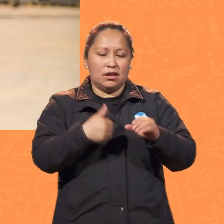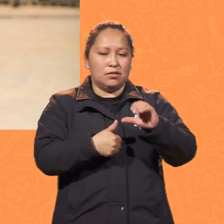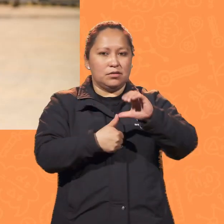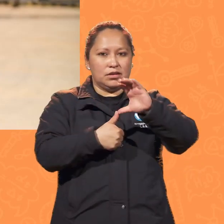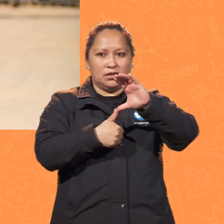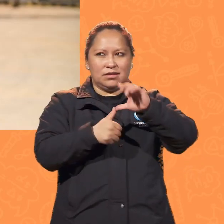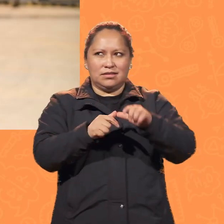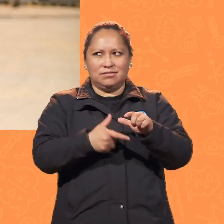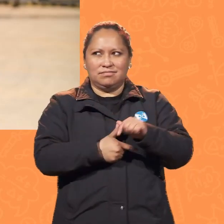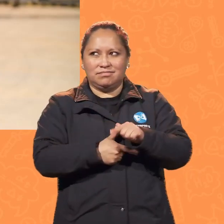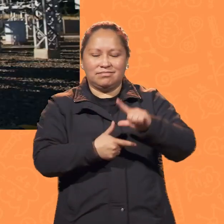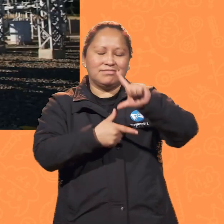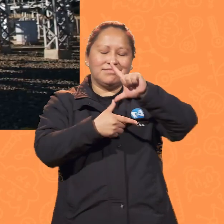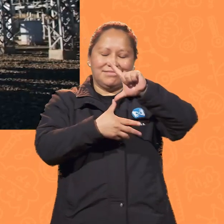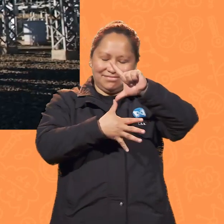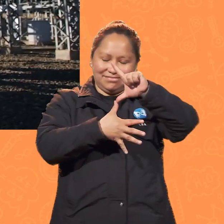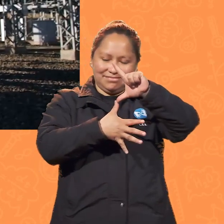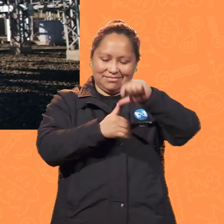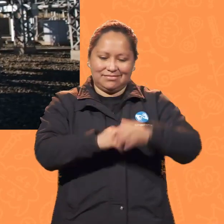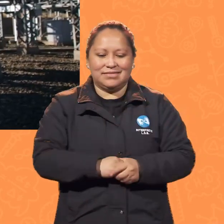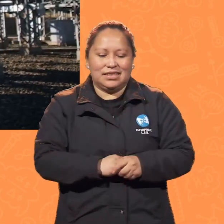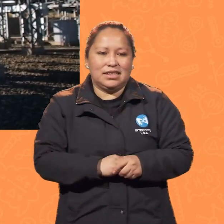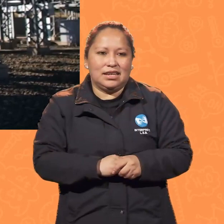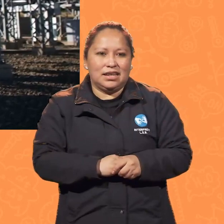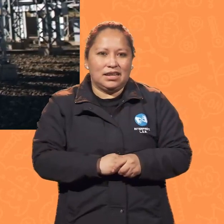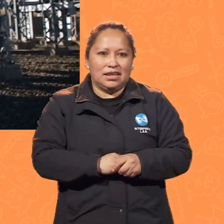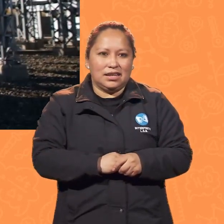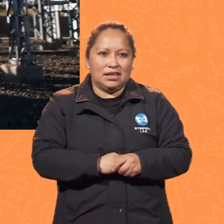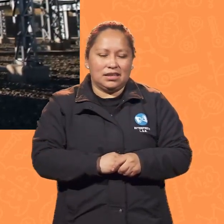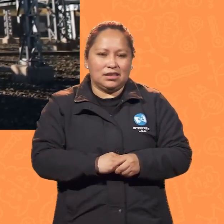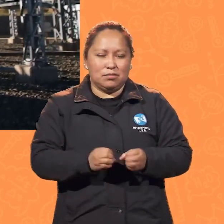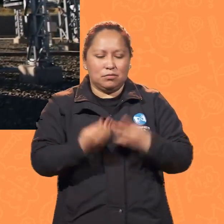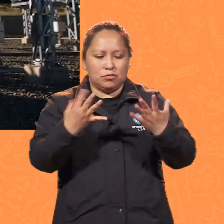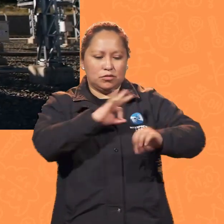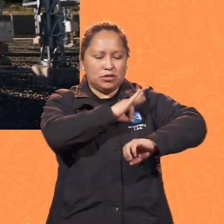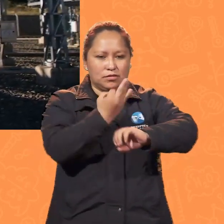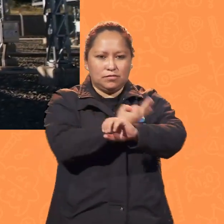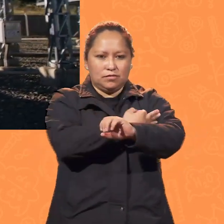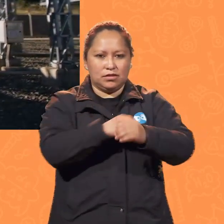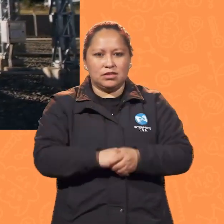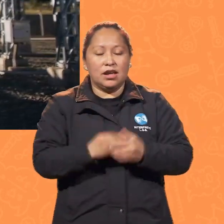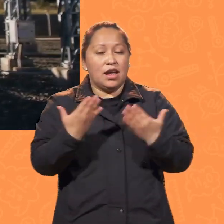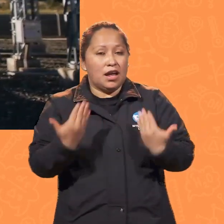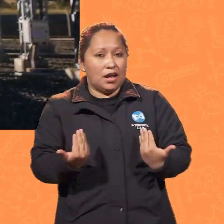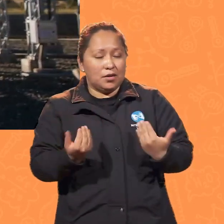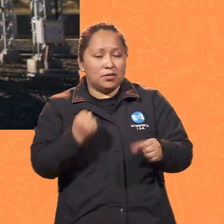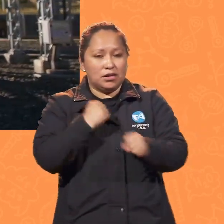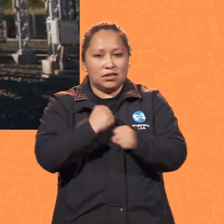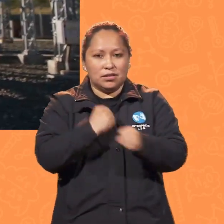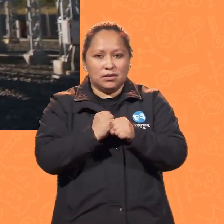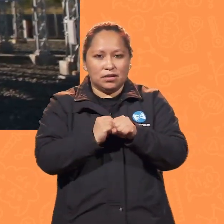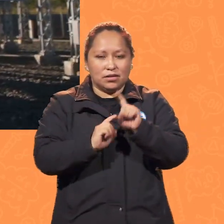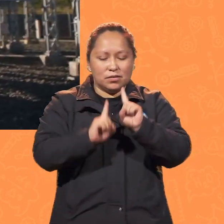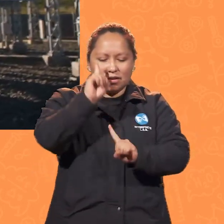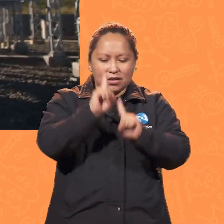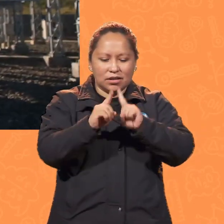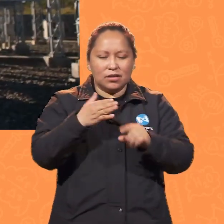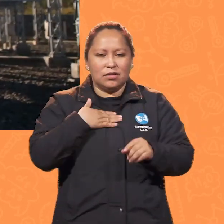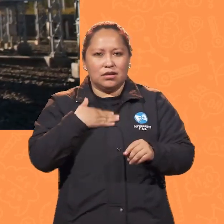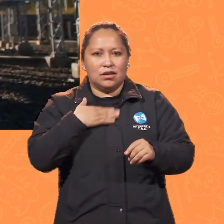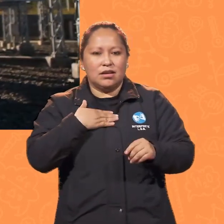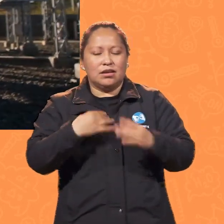Y me costó bastante, pero gracias a ello ahora puedo trabajar en algo que me gusta, que son las energías renovables.